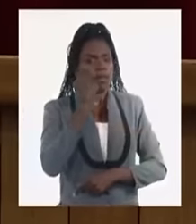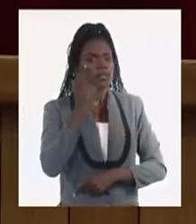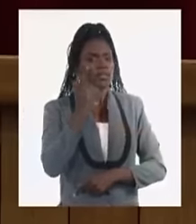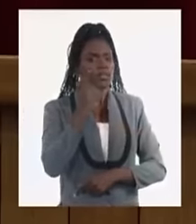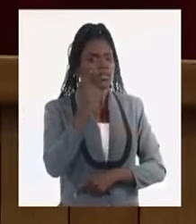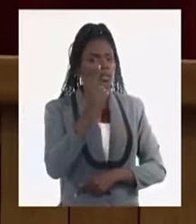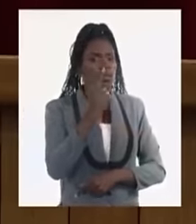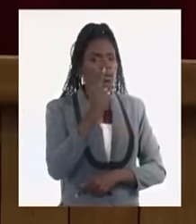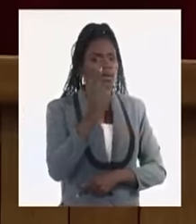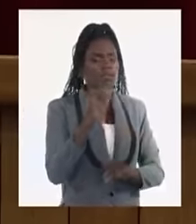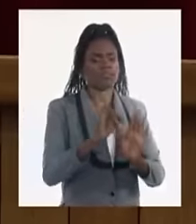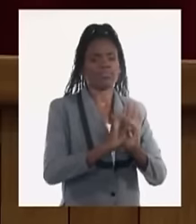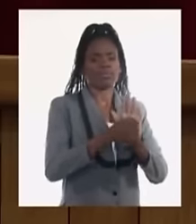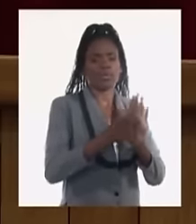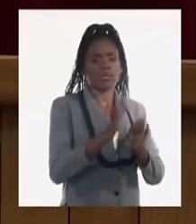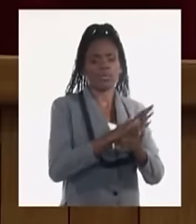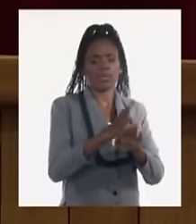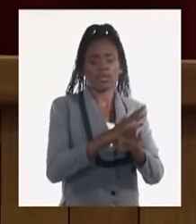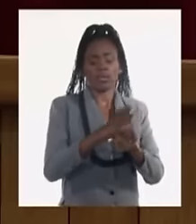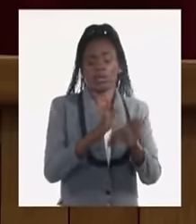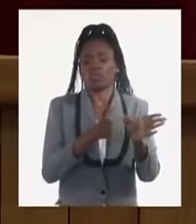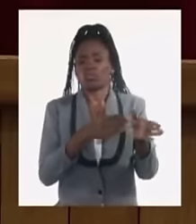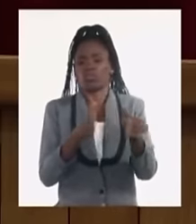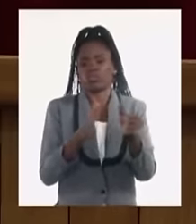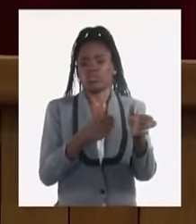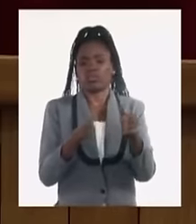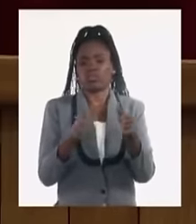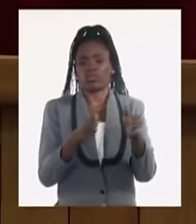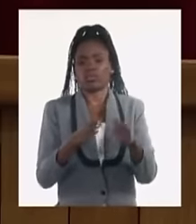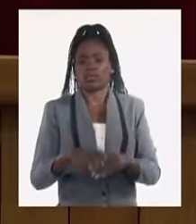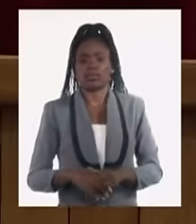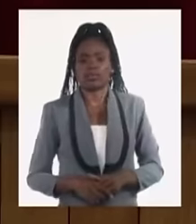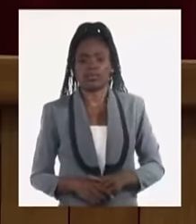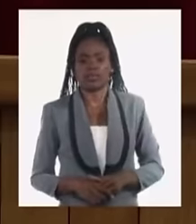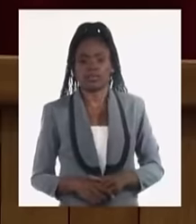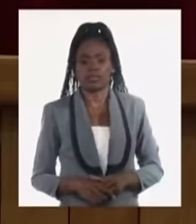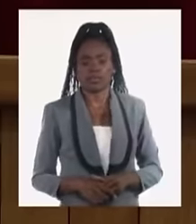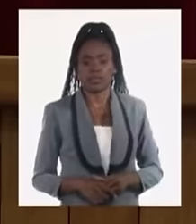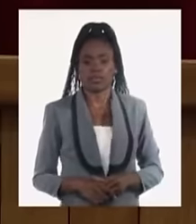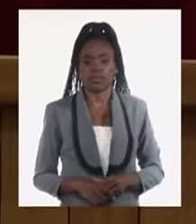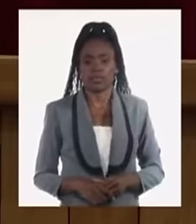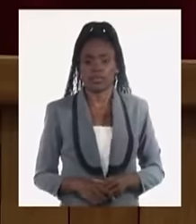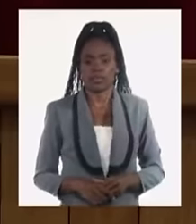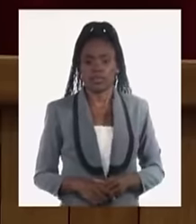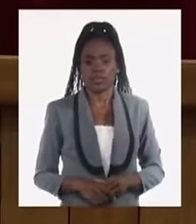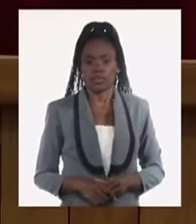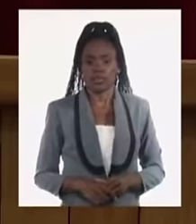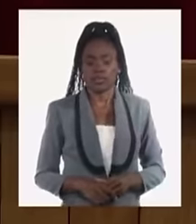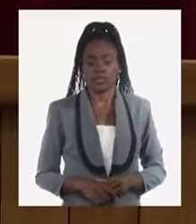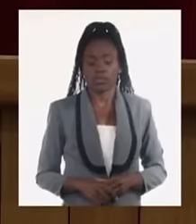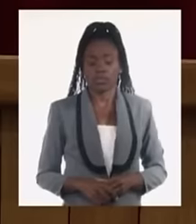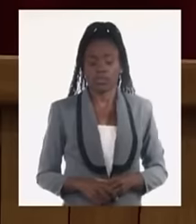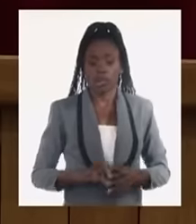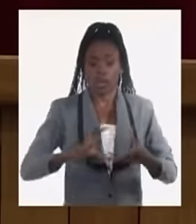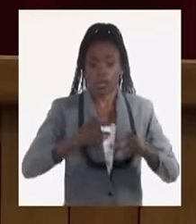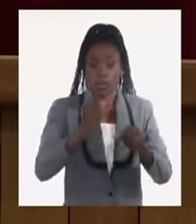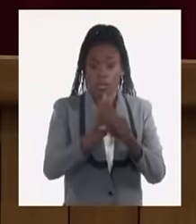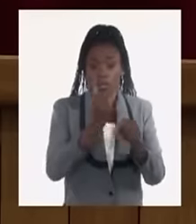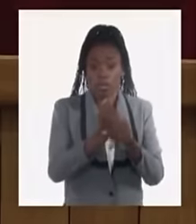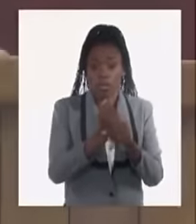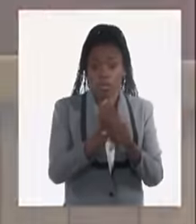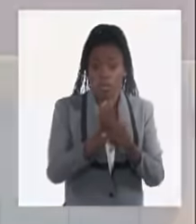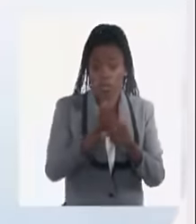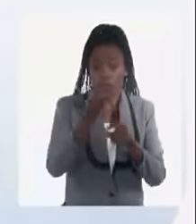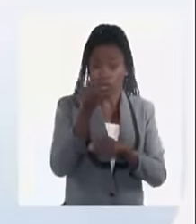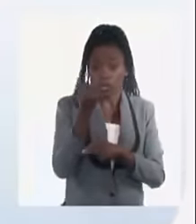numerosas distorsiones. El monopolio estatal del comercio en